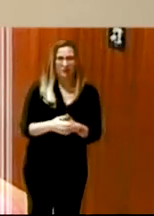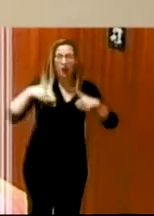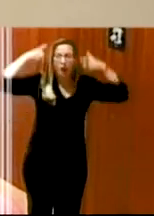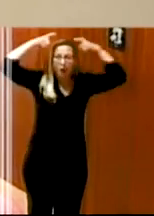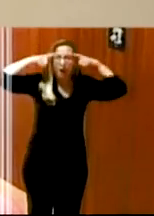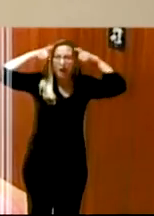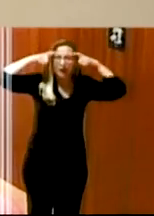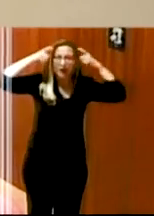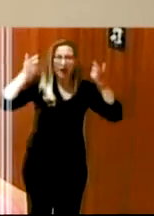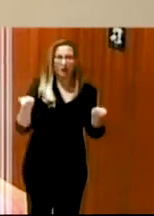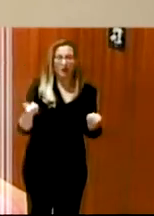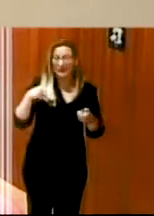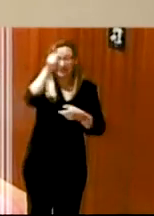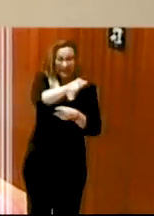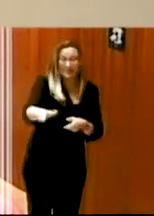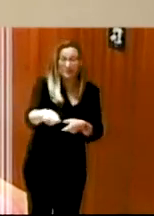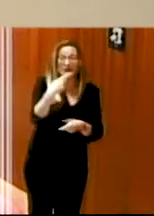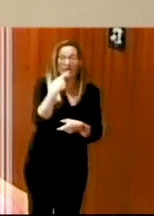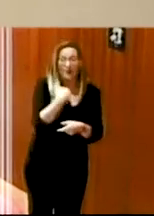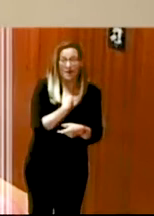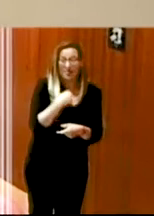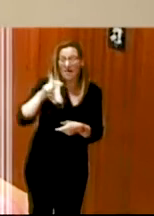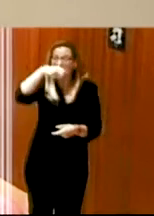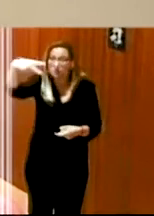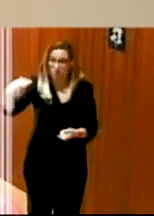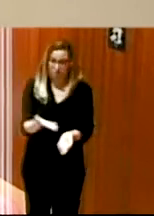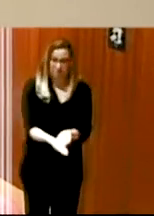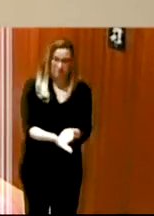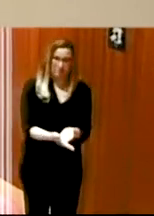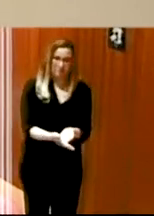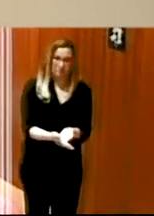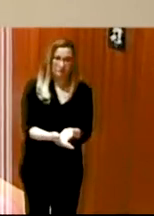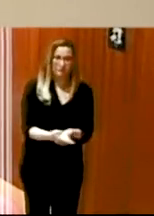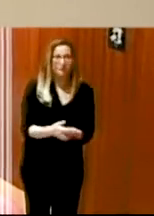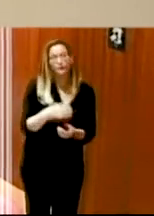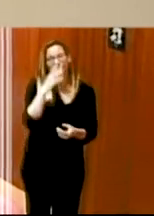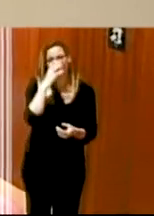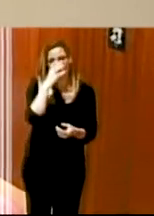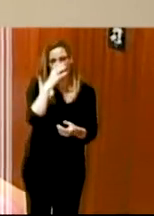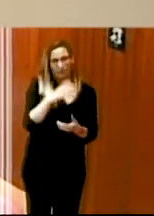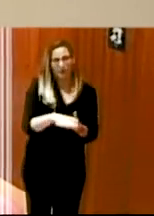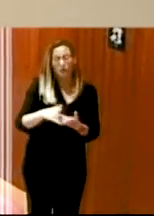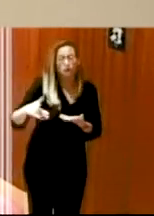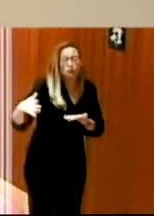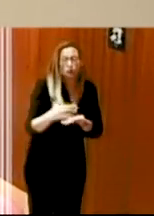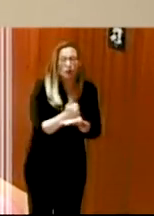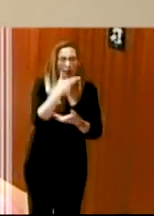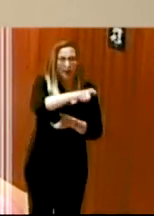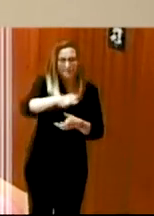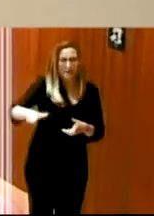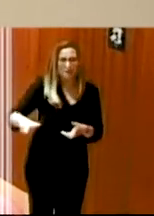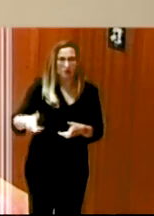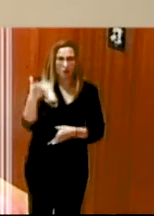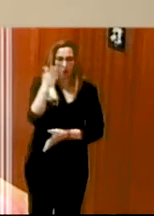ellas mismas ponían esa solución podría reducirse eso y todas las personas con